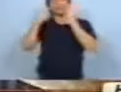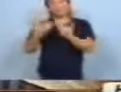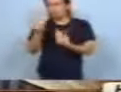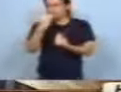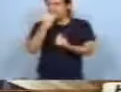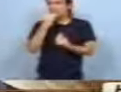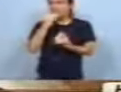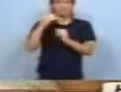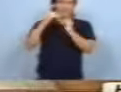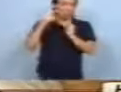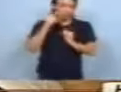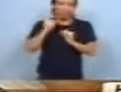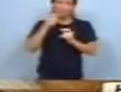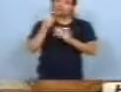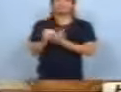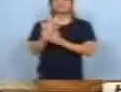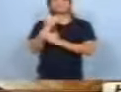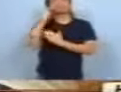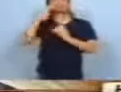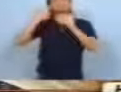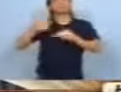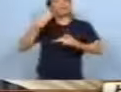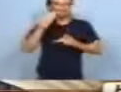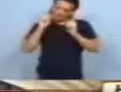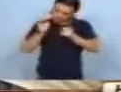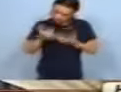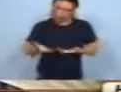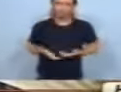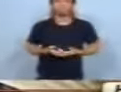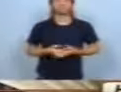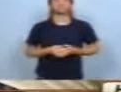almuerzo, les damos desayuno, y a la tarde lo mismo.